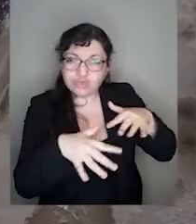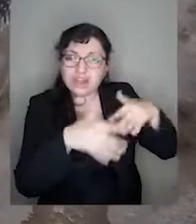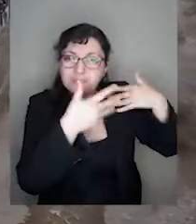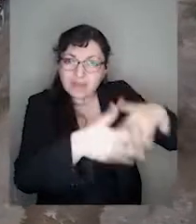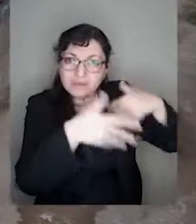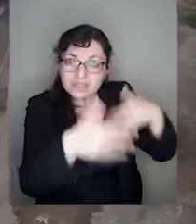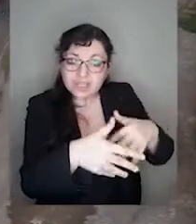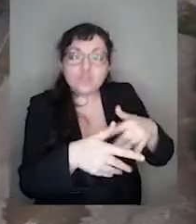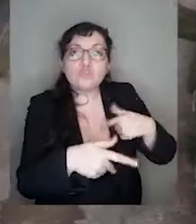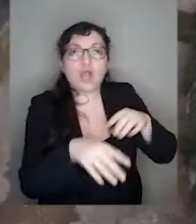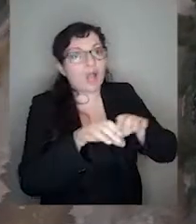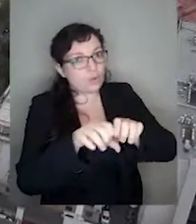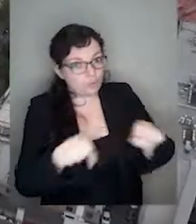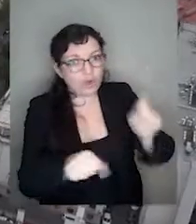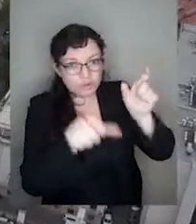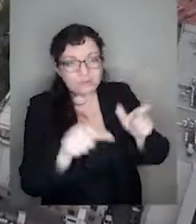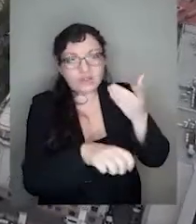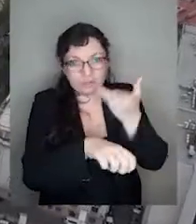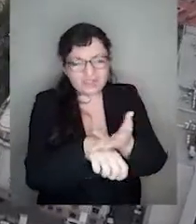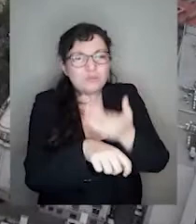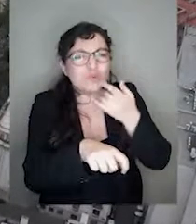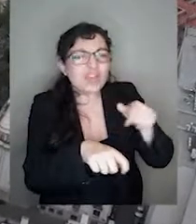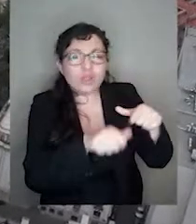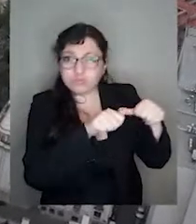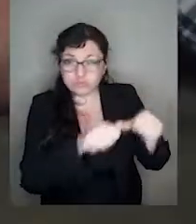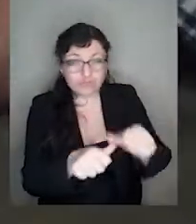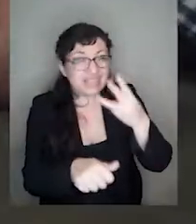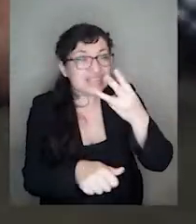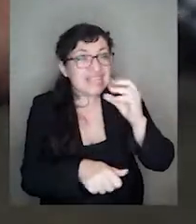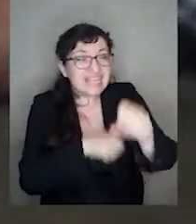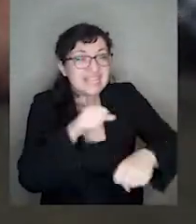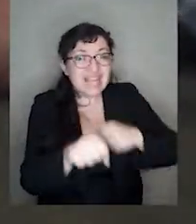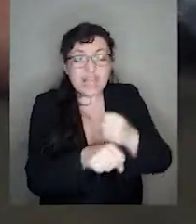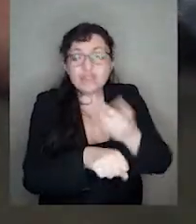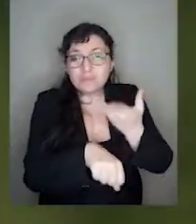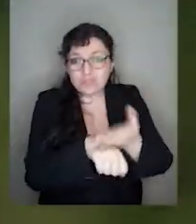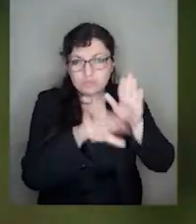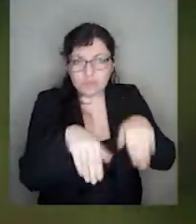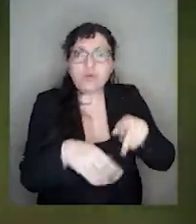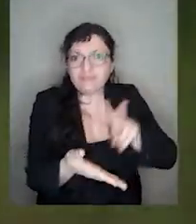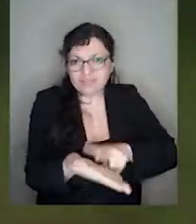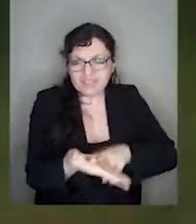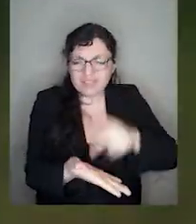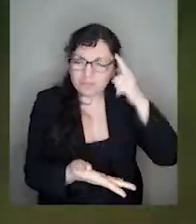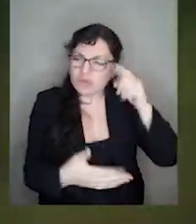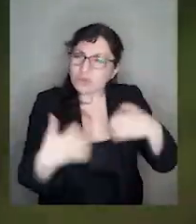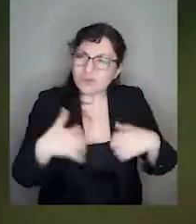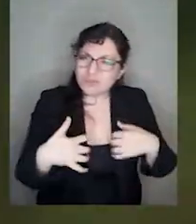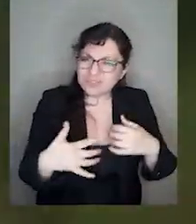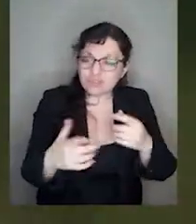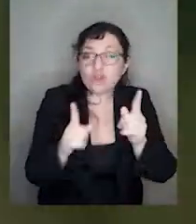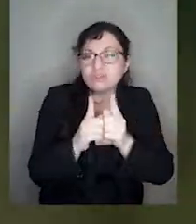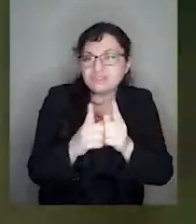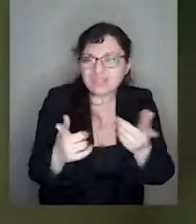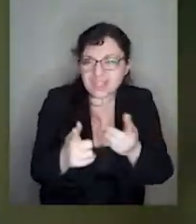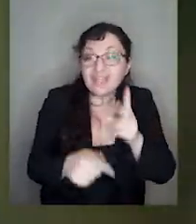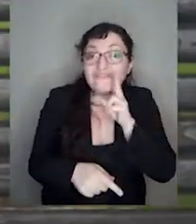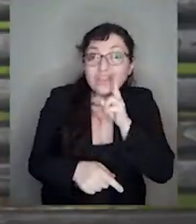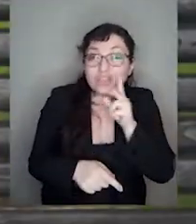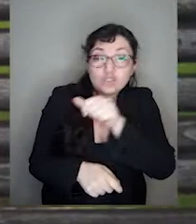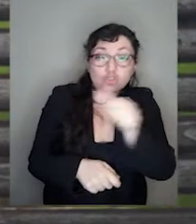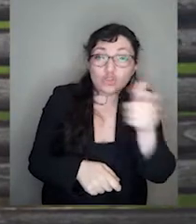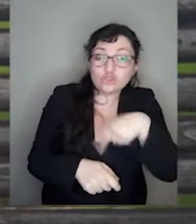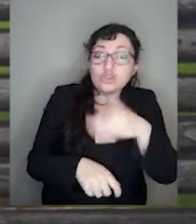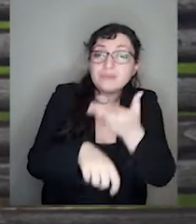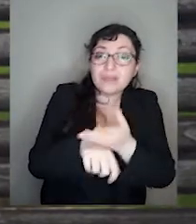más de acuerdo con las demandas de la gente. Son demandas que se arrastran por 30 años y es verdad. Pero lo que a me molestó, en pocas palabras, un día viernes estábamos todos